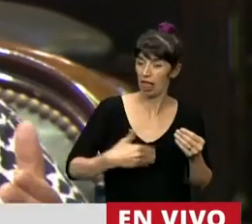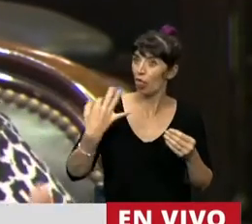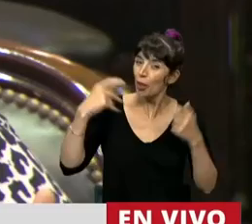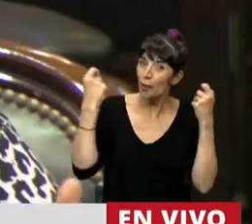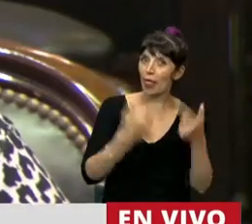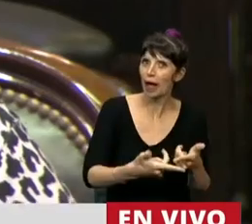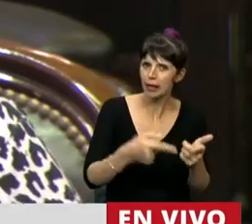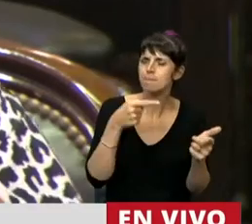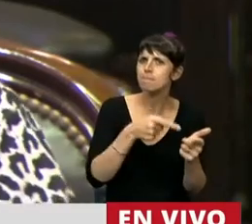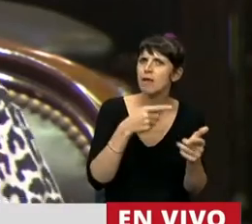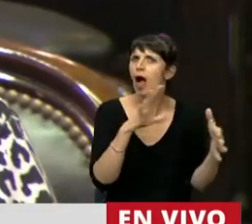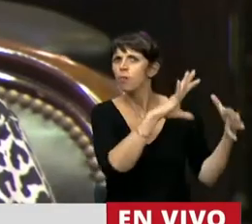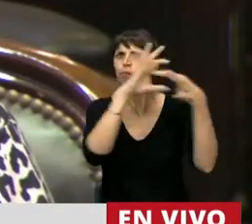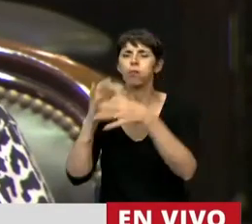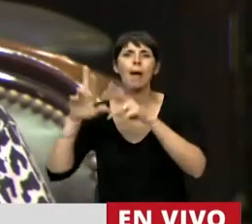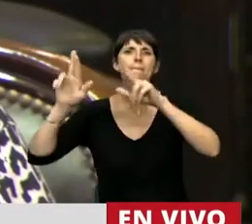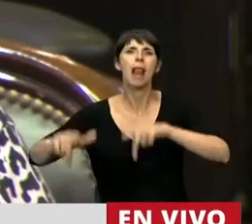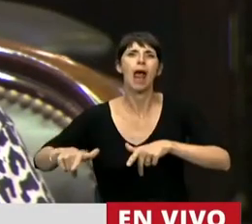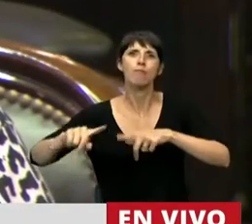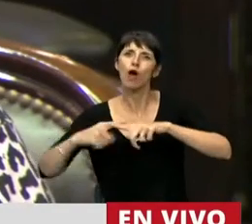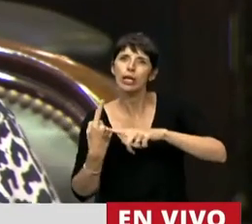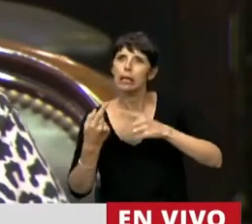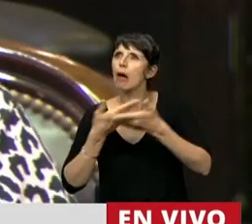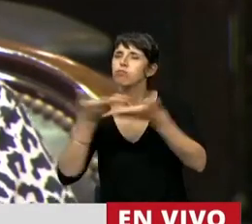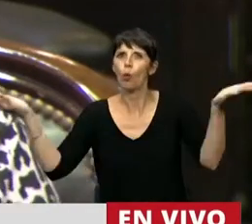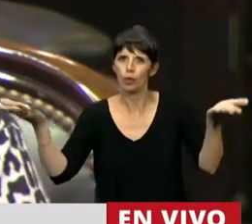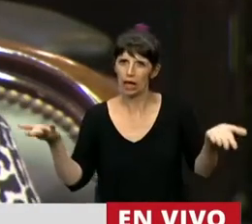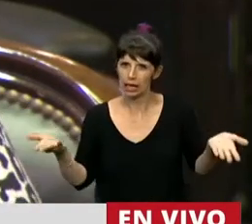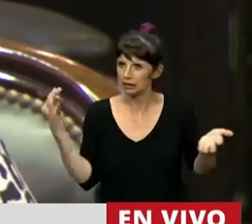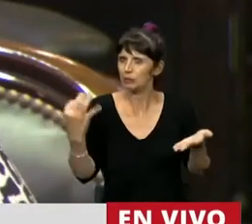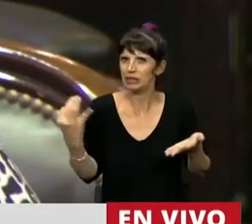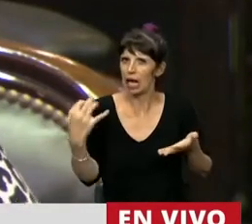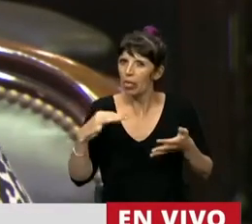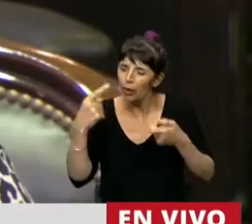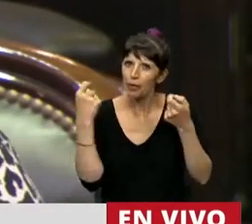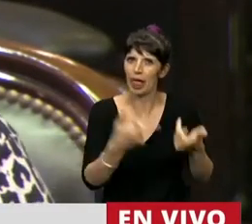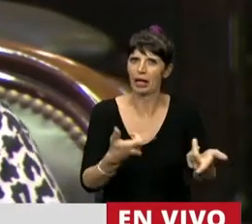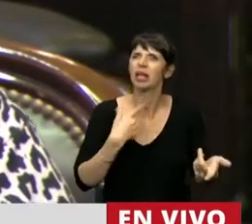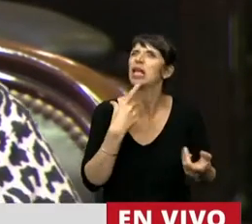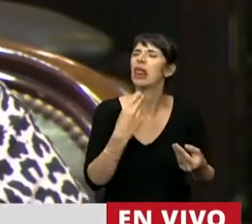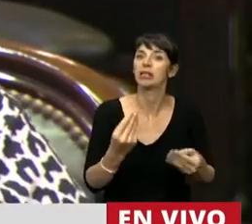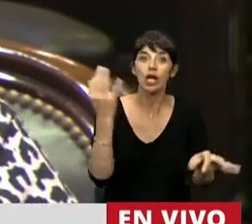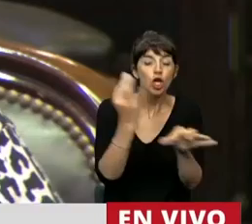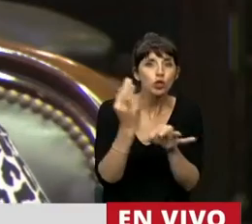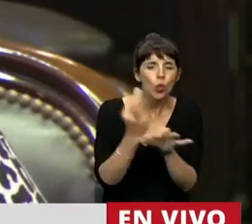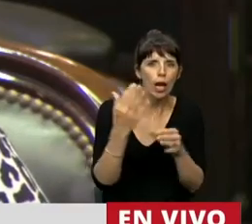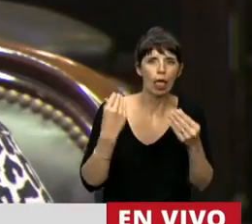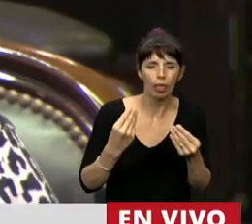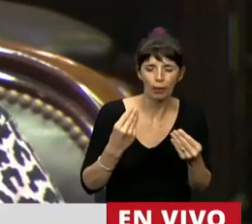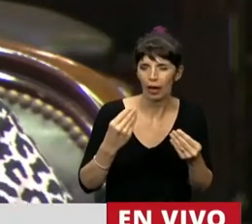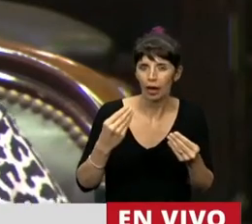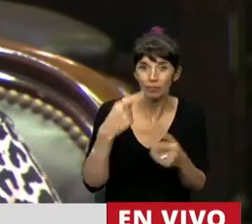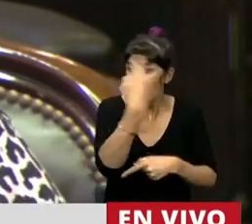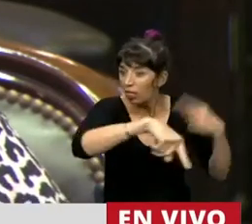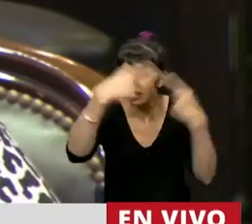requiere de políticas públicas específicas. Nuestra escuela tiene que alojar la diversidad,